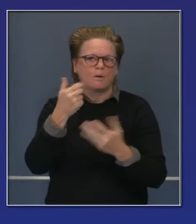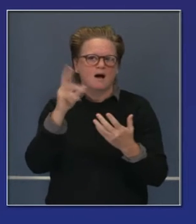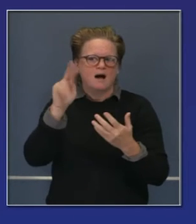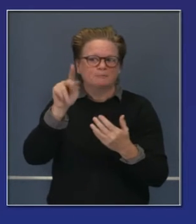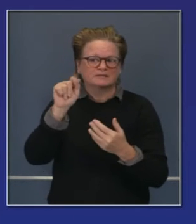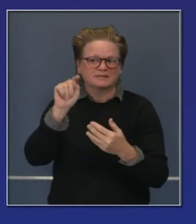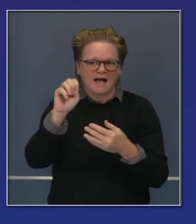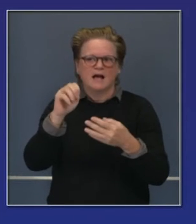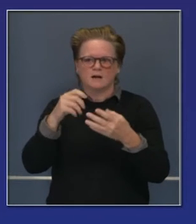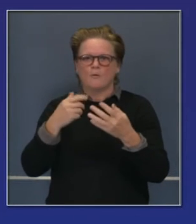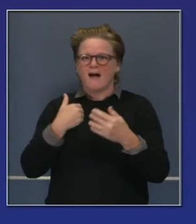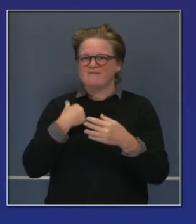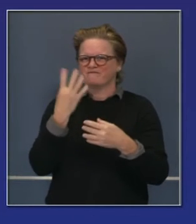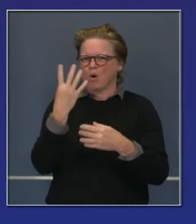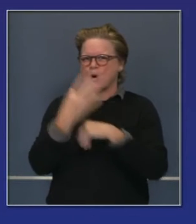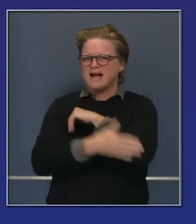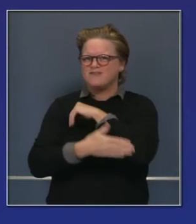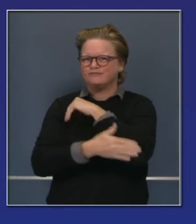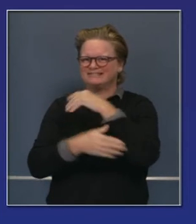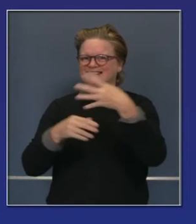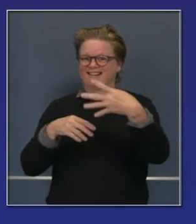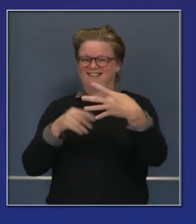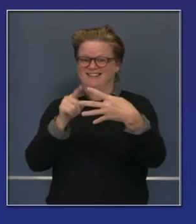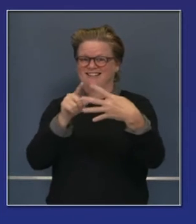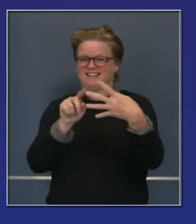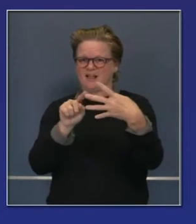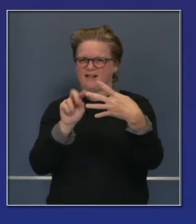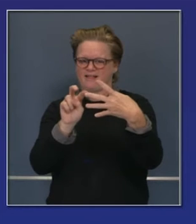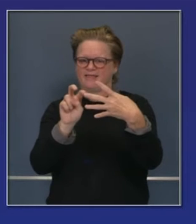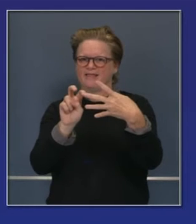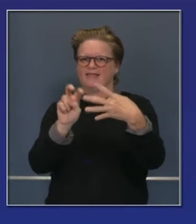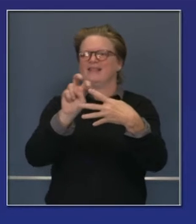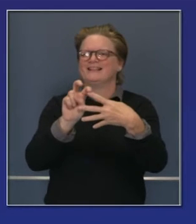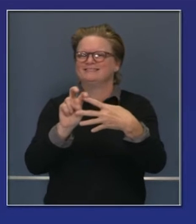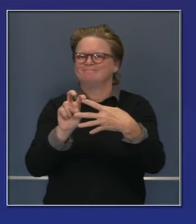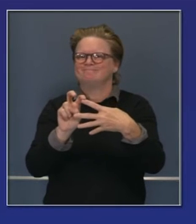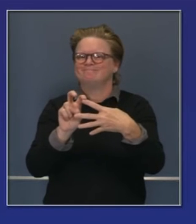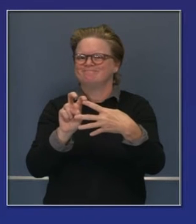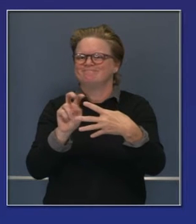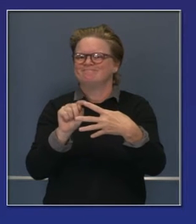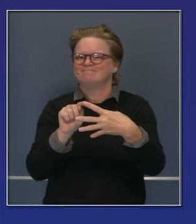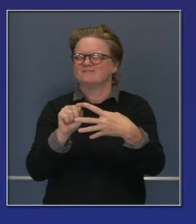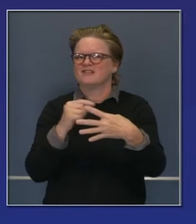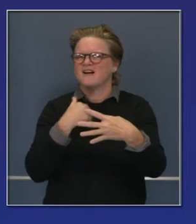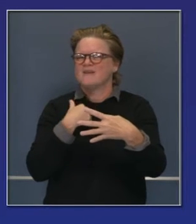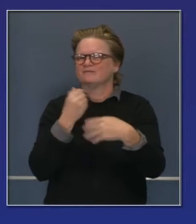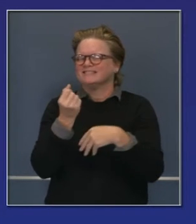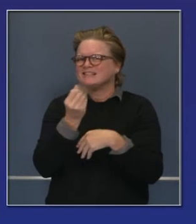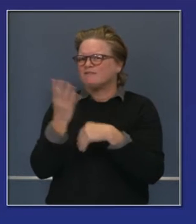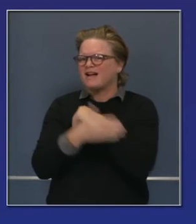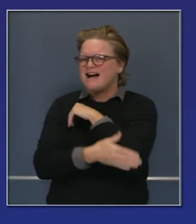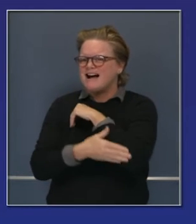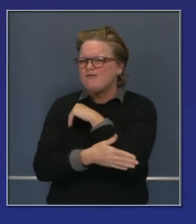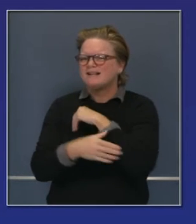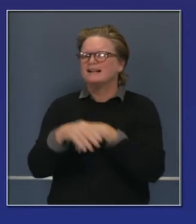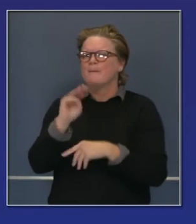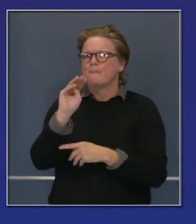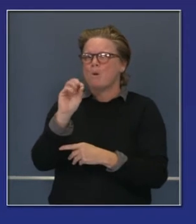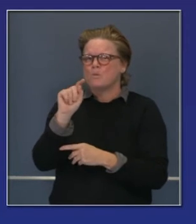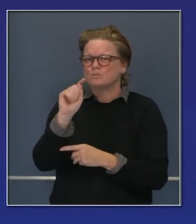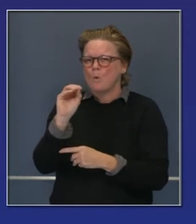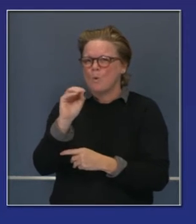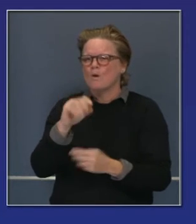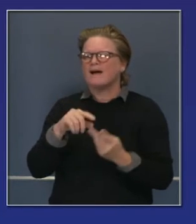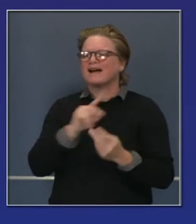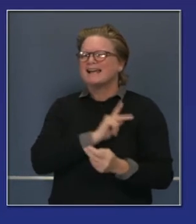casos que han comenzado a aumentar en algunos lugares, como el condado de Mono, Kings, Alpine, Shasta, ya que